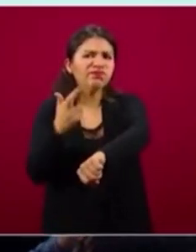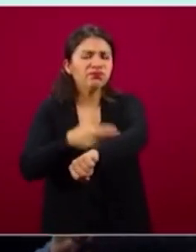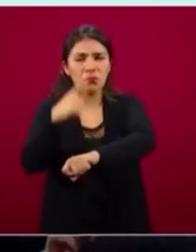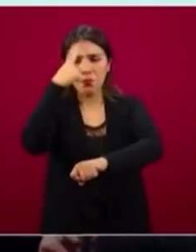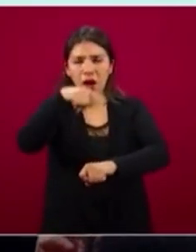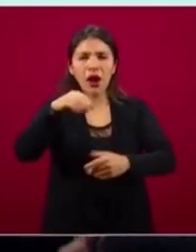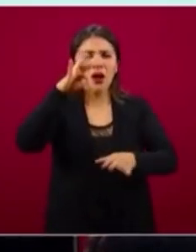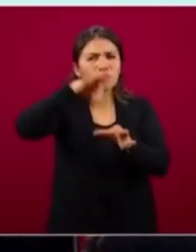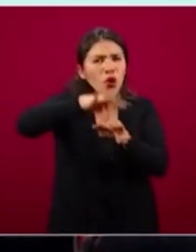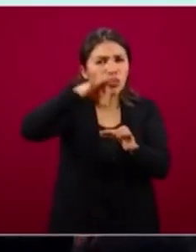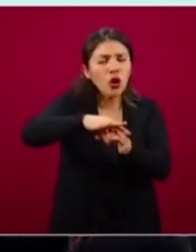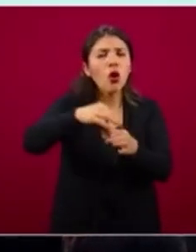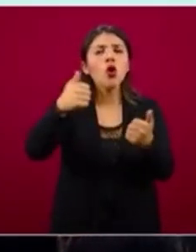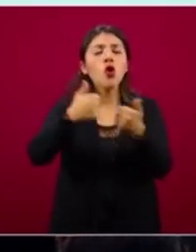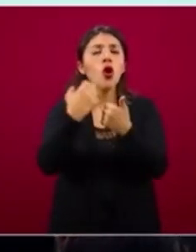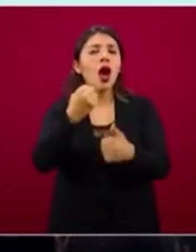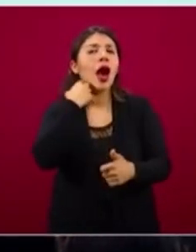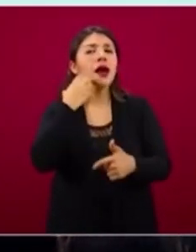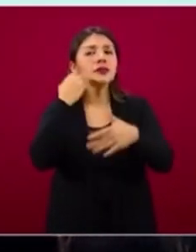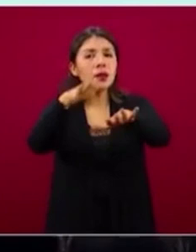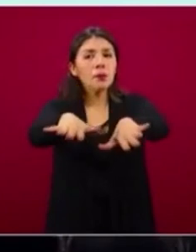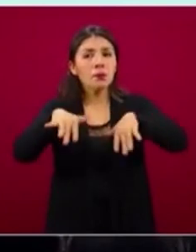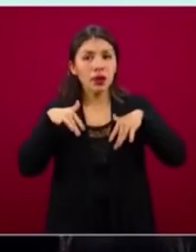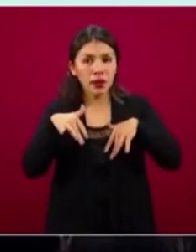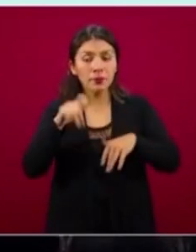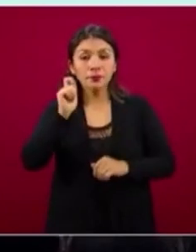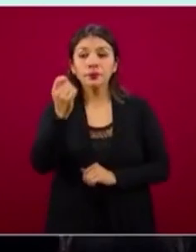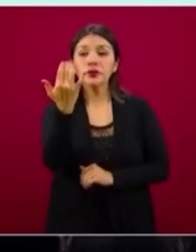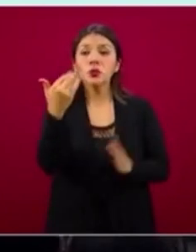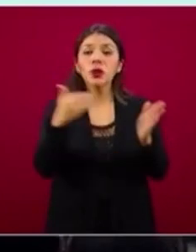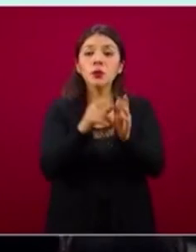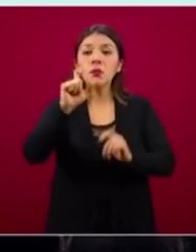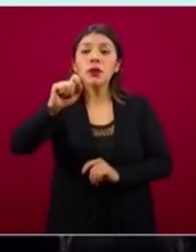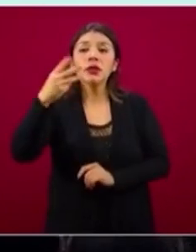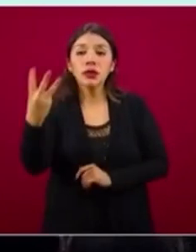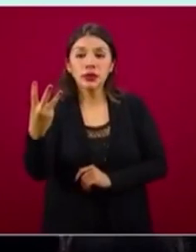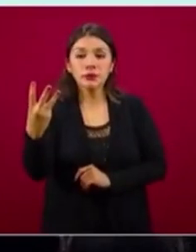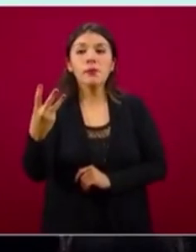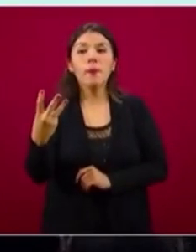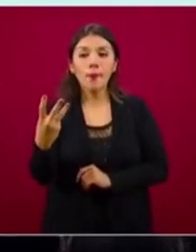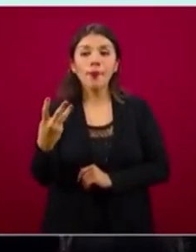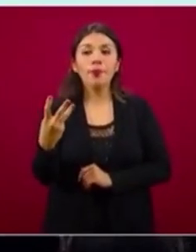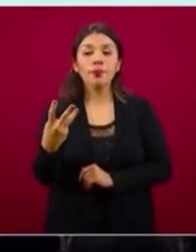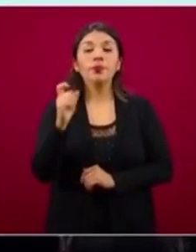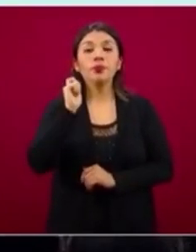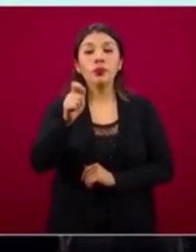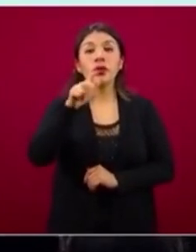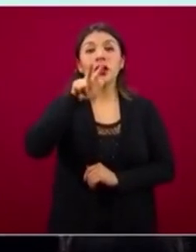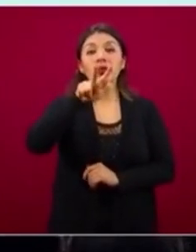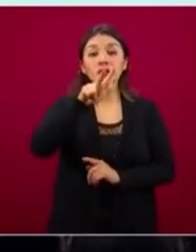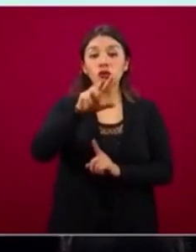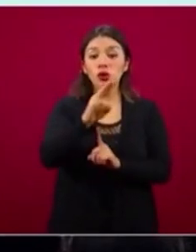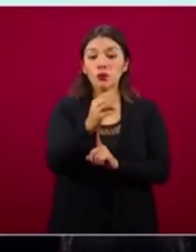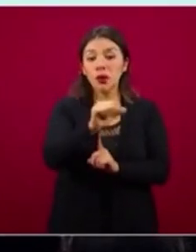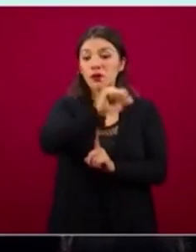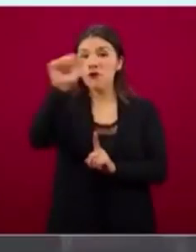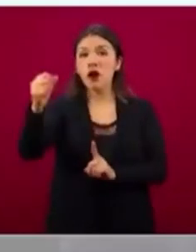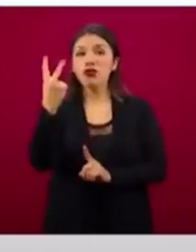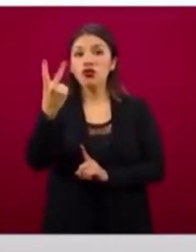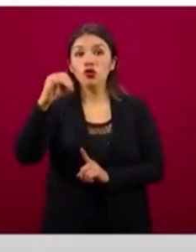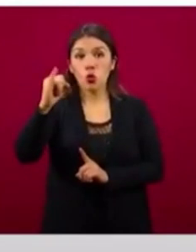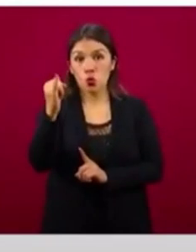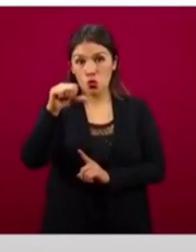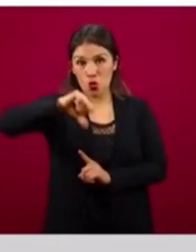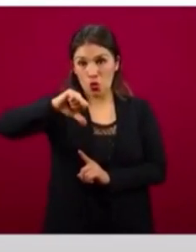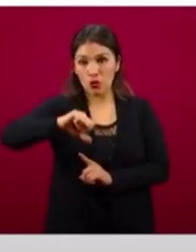democráticos en asambleas, fueron 50 mil 23 y del 18 de mayo al 2 de junio logramos